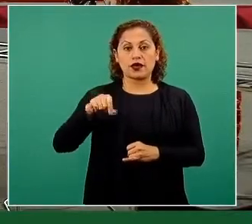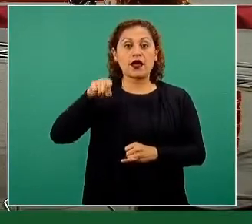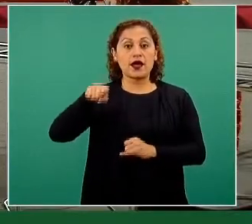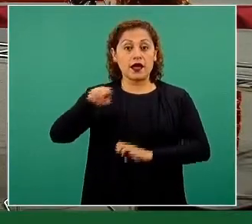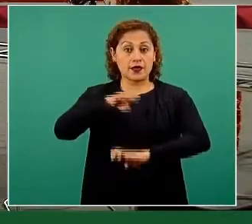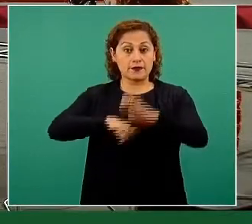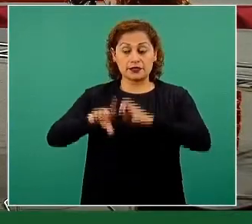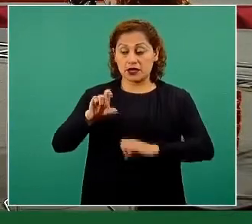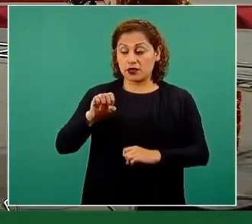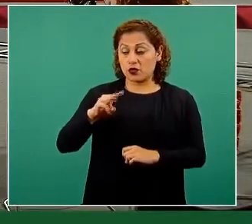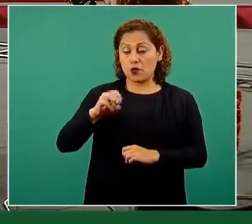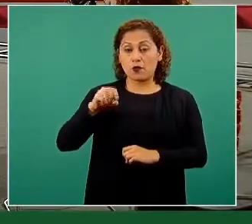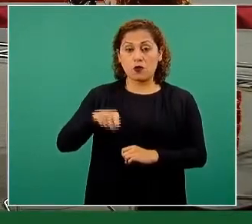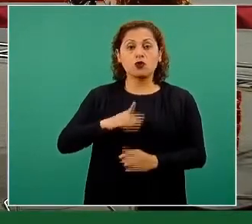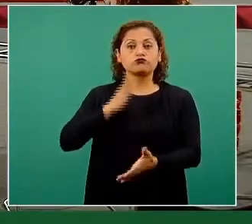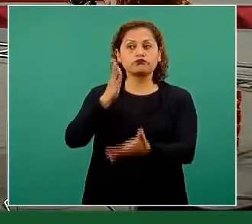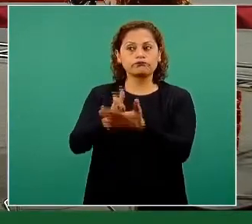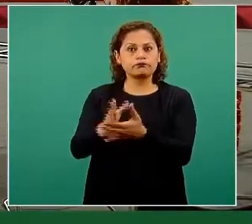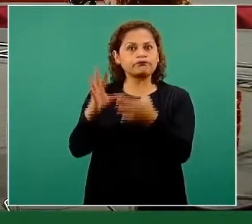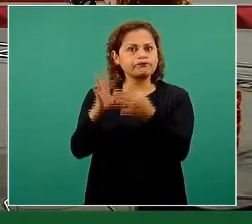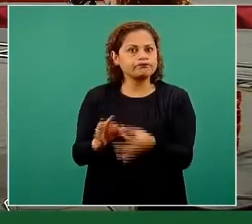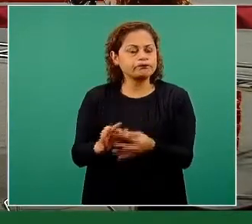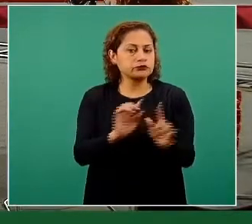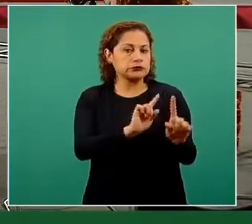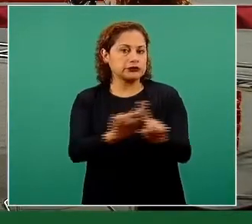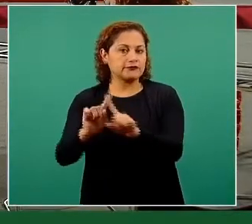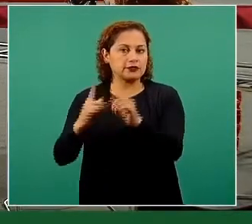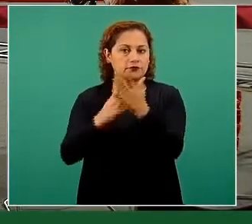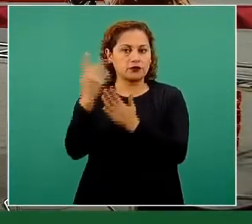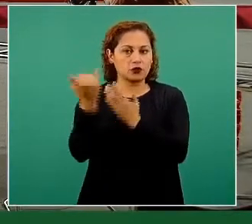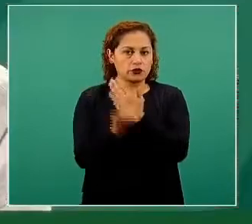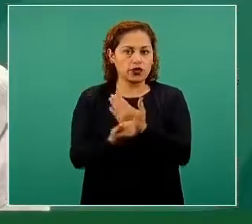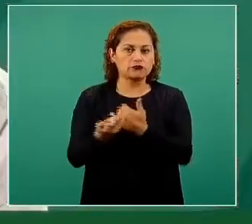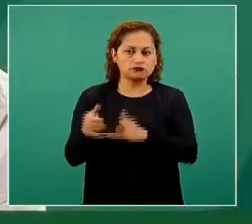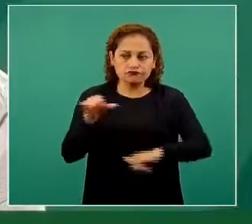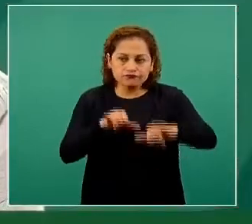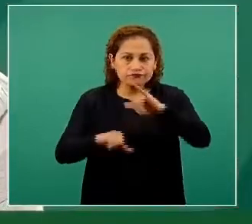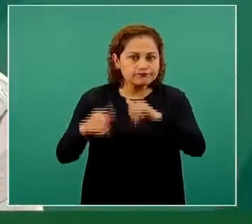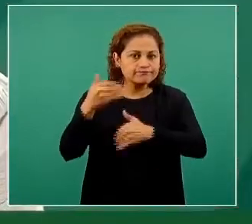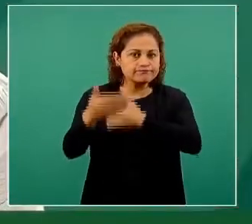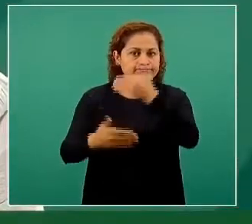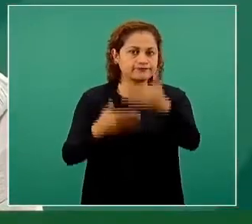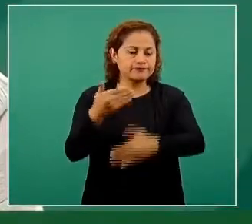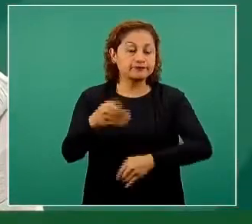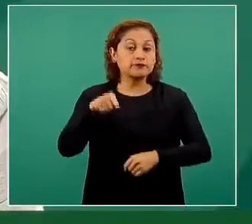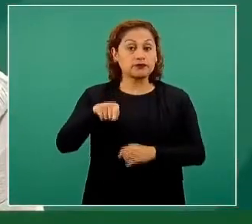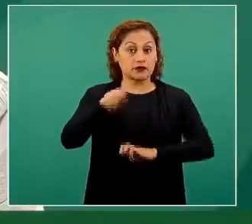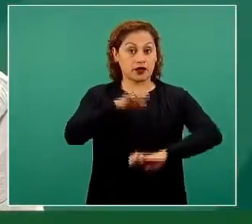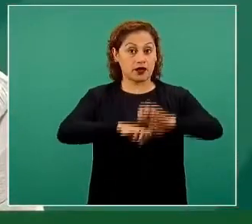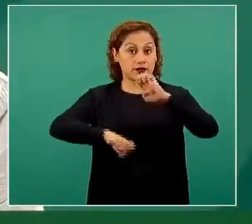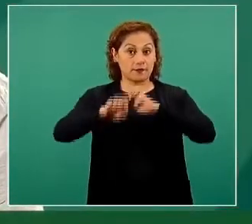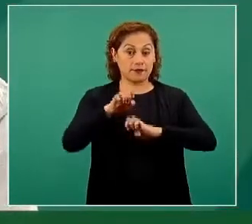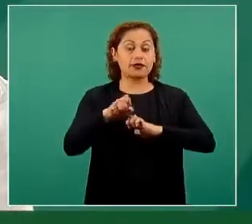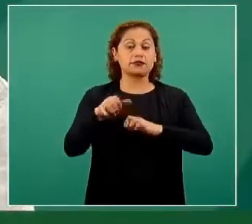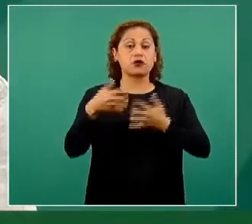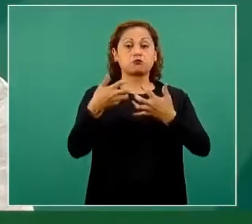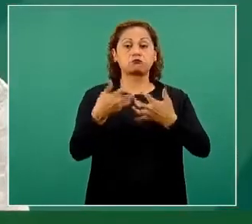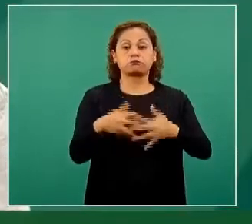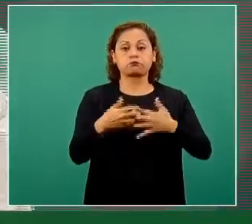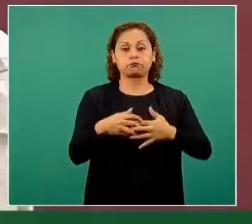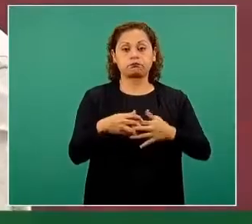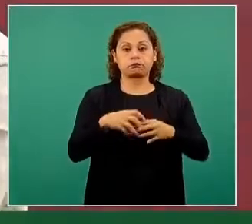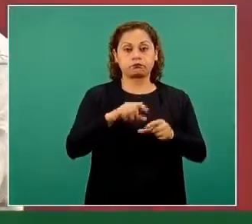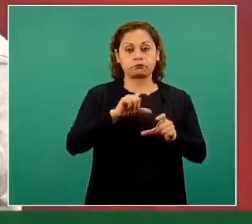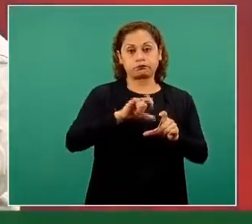ha tenido varios proyectos de innovación y desarrollo. La empresa empezó a fabricar, a